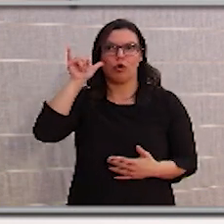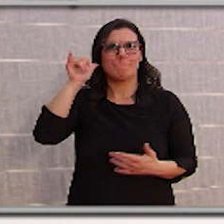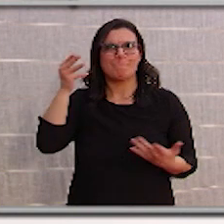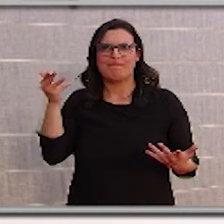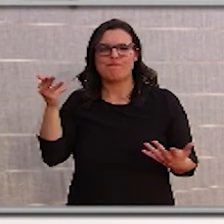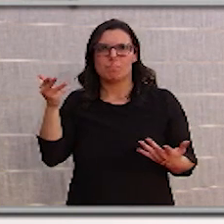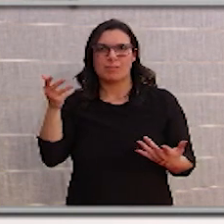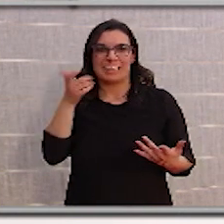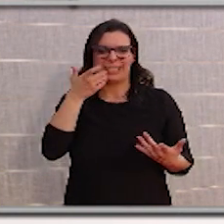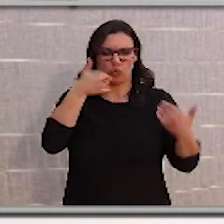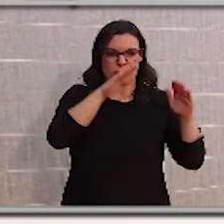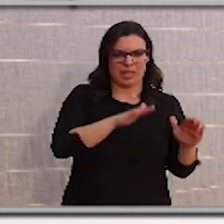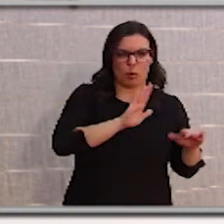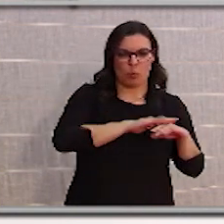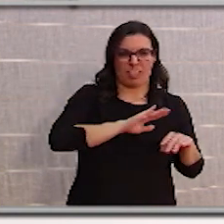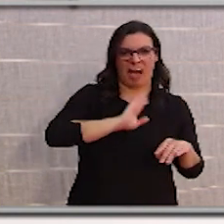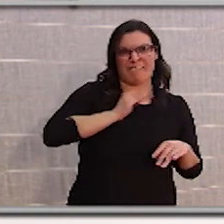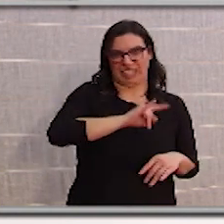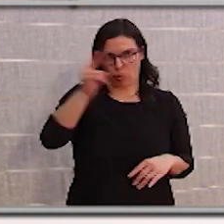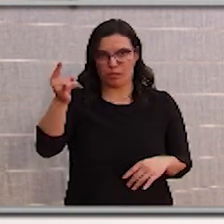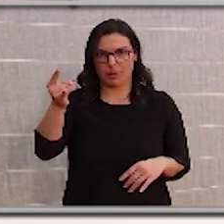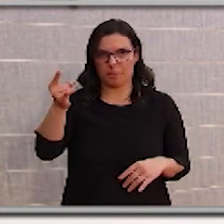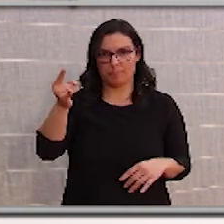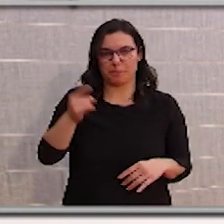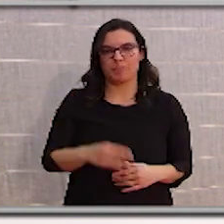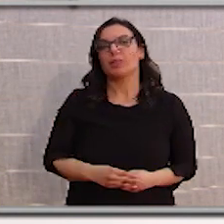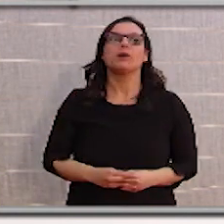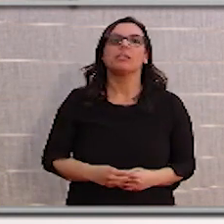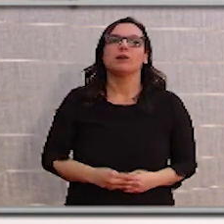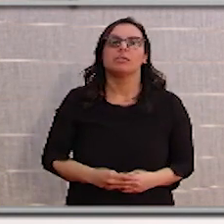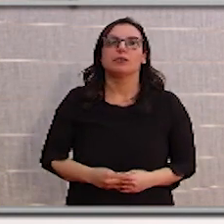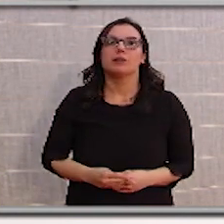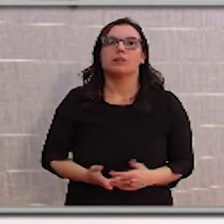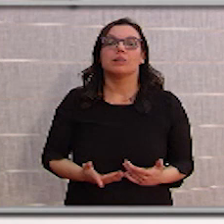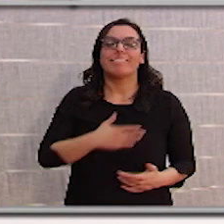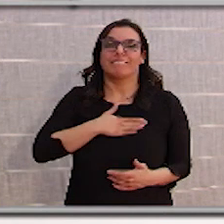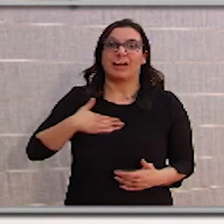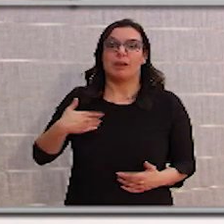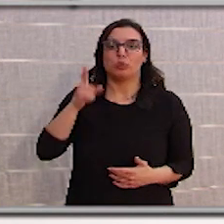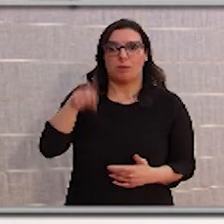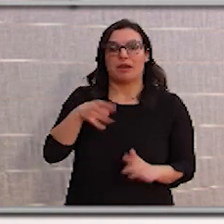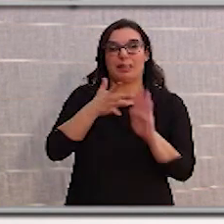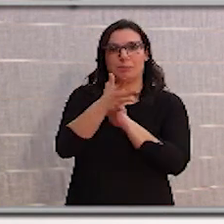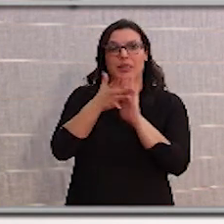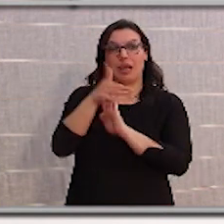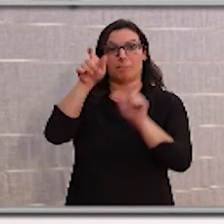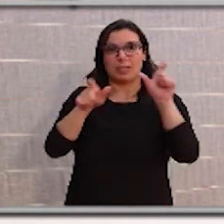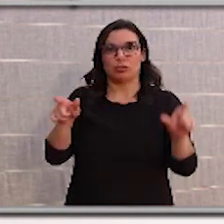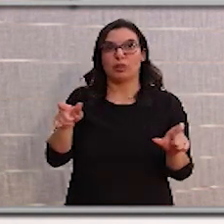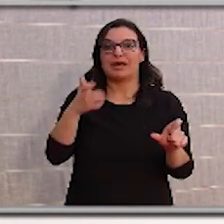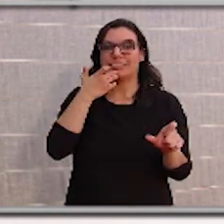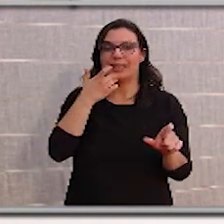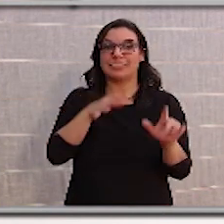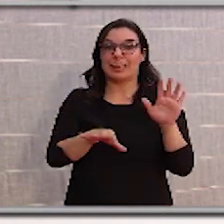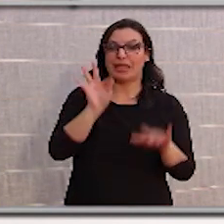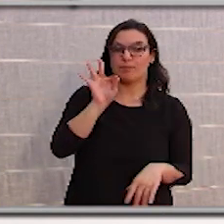era suficiente. La tomaremos cuando nos lo pidan. Nosotros seremos solidarios. Pero también queremos explicar a la población que si tomamos o no tomamos